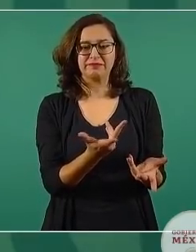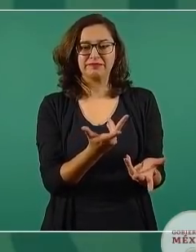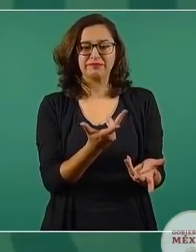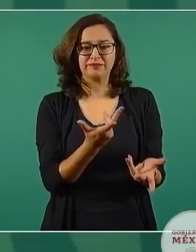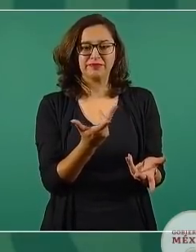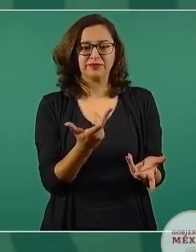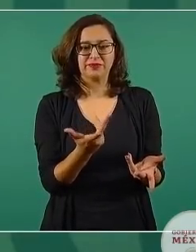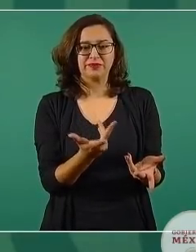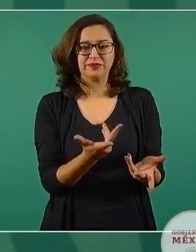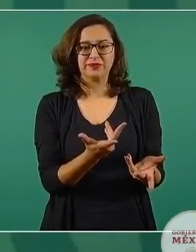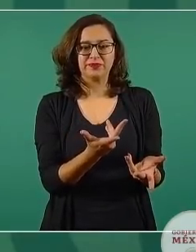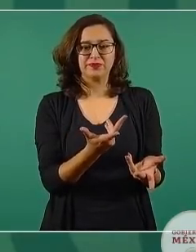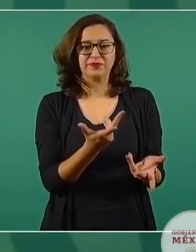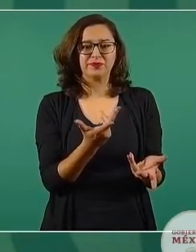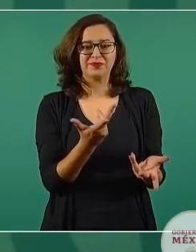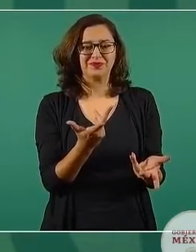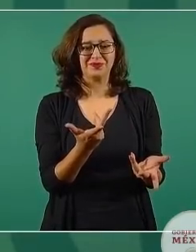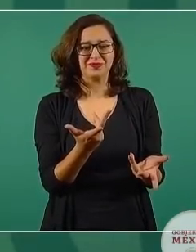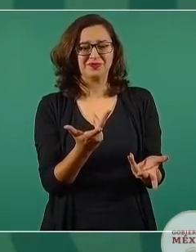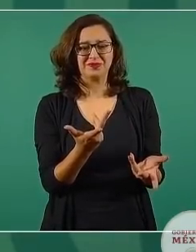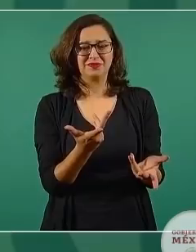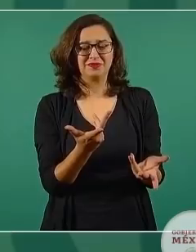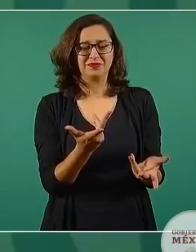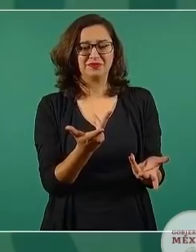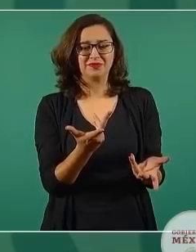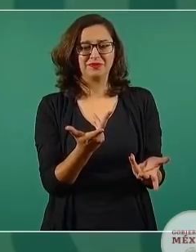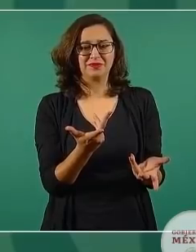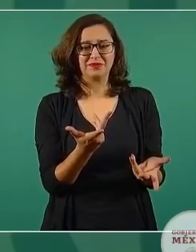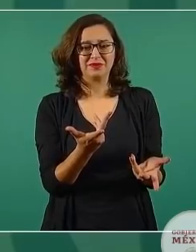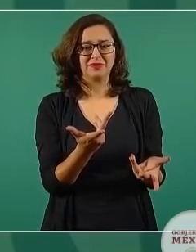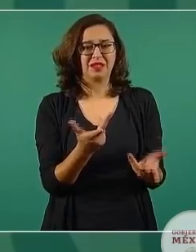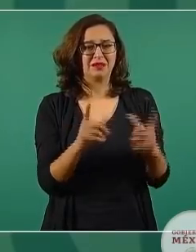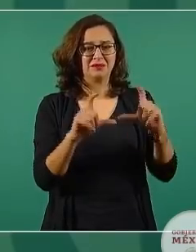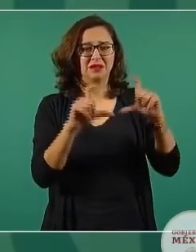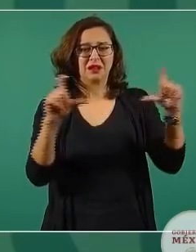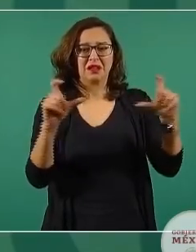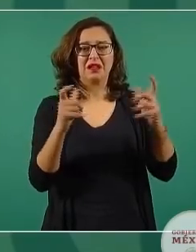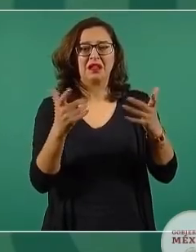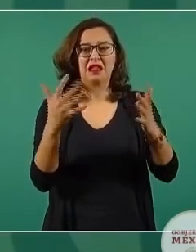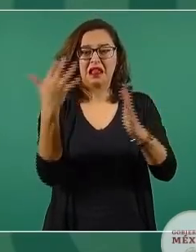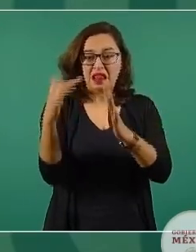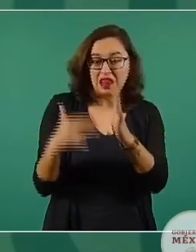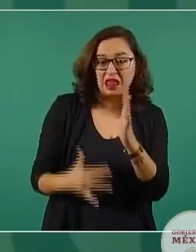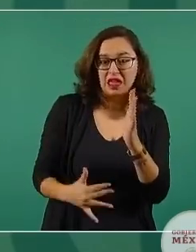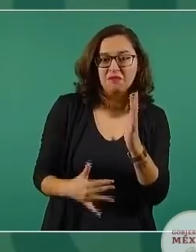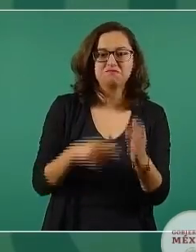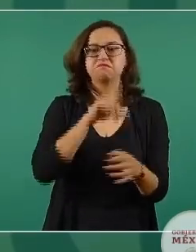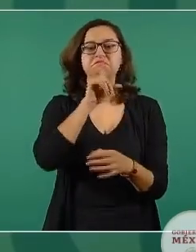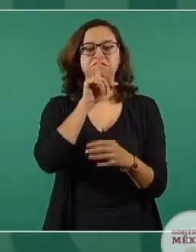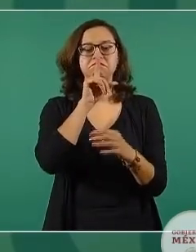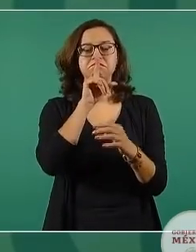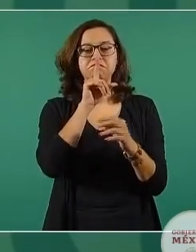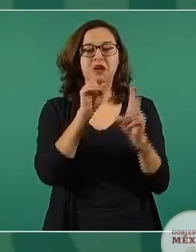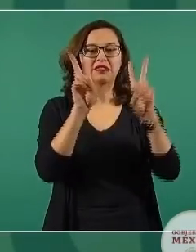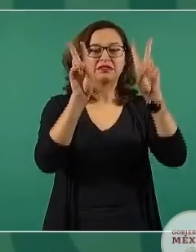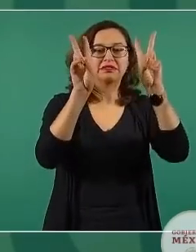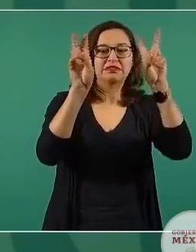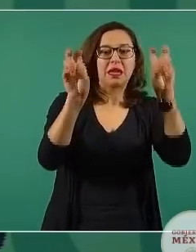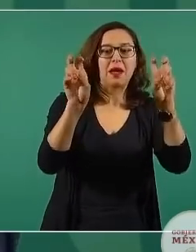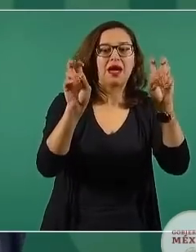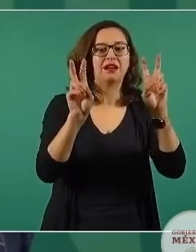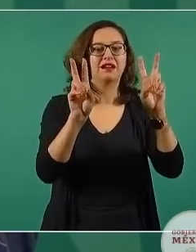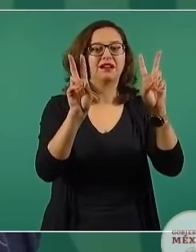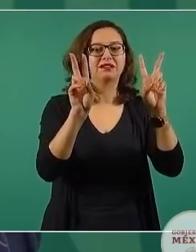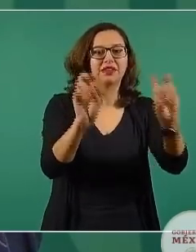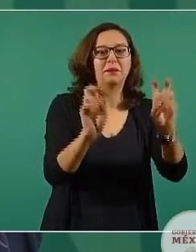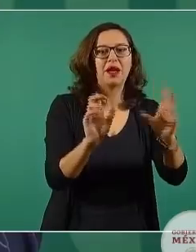básico, las reseñas, la superficie